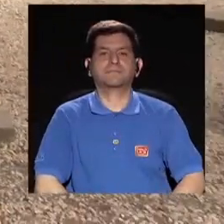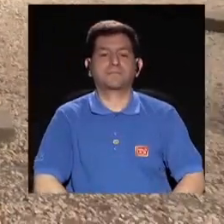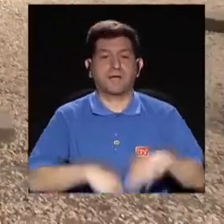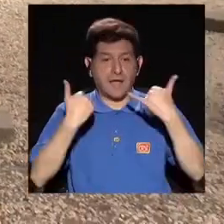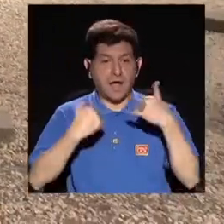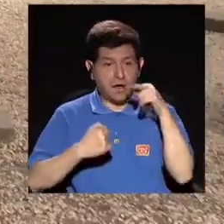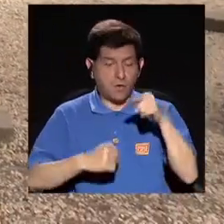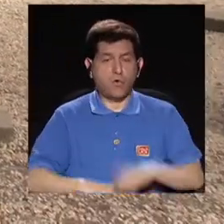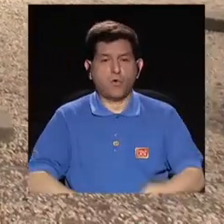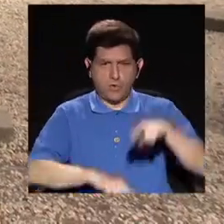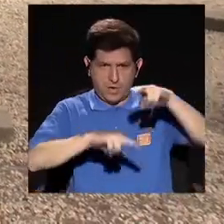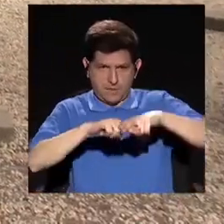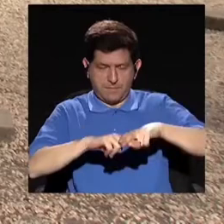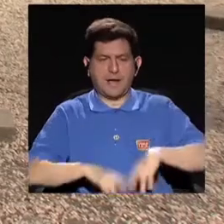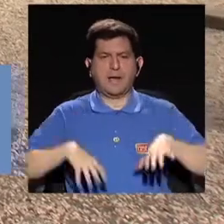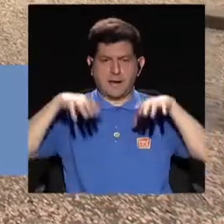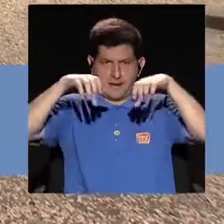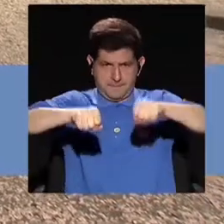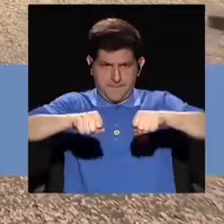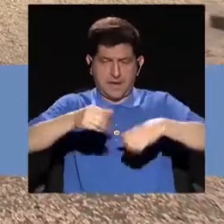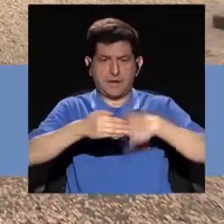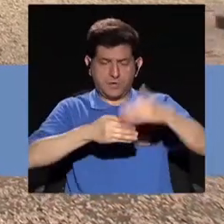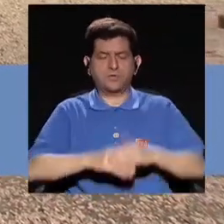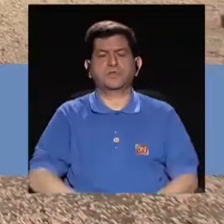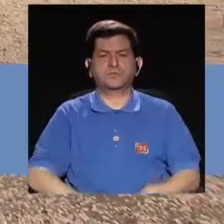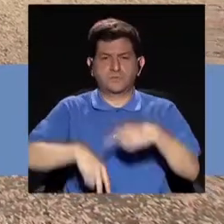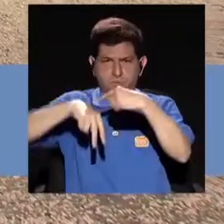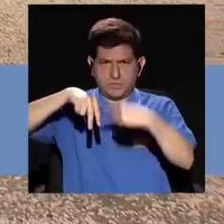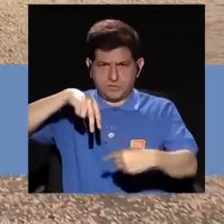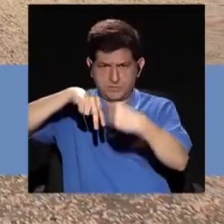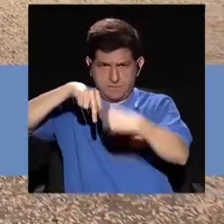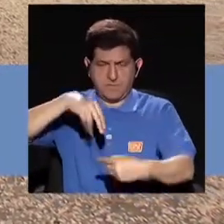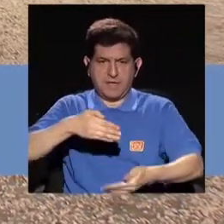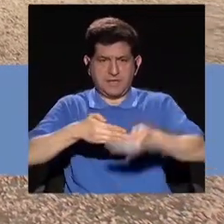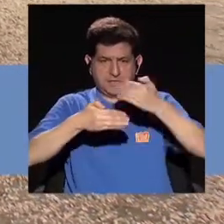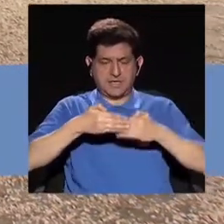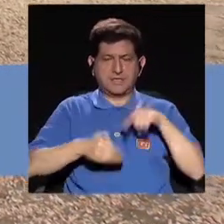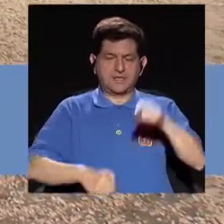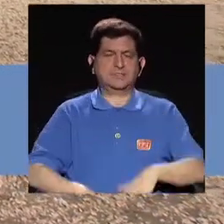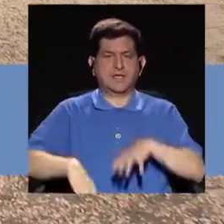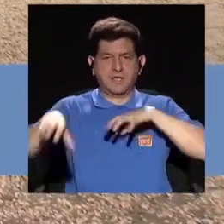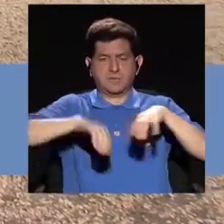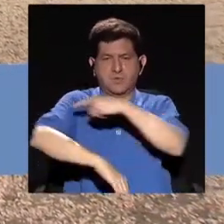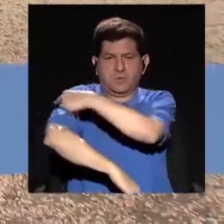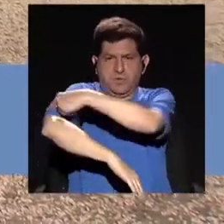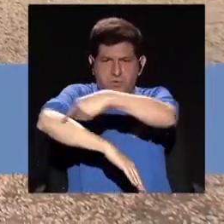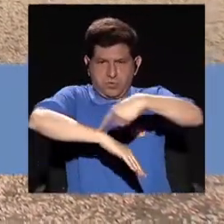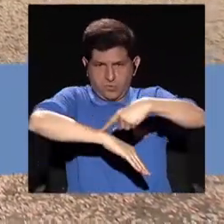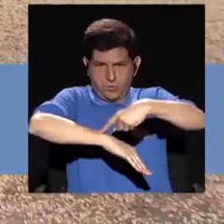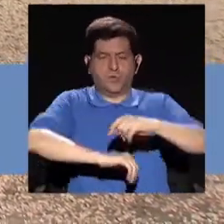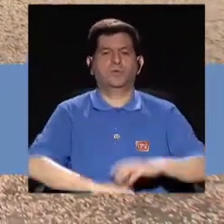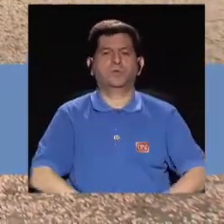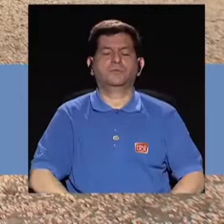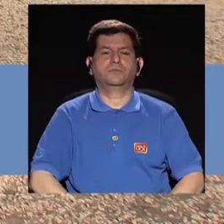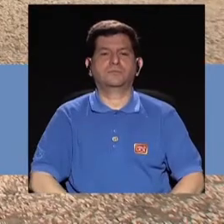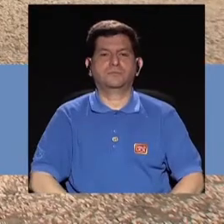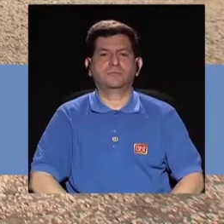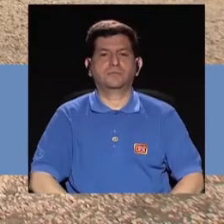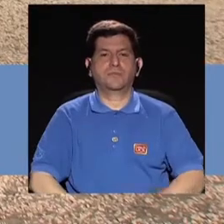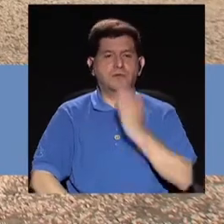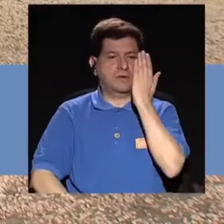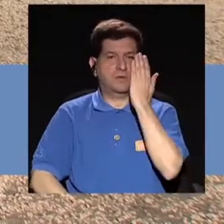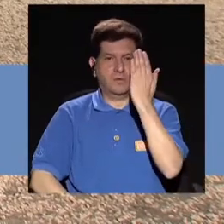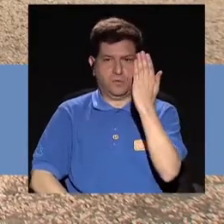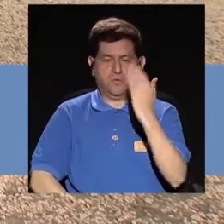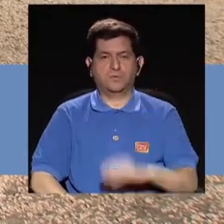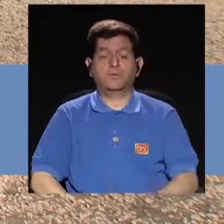Nos vamos a acercar a la banca, ponemos las manos, después acomodamos los pies un poquito hacia atrás y hacemos una flexión de codo. La